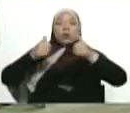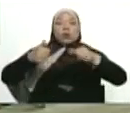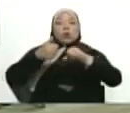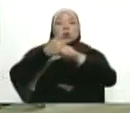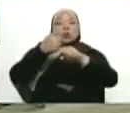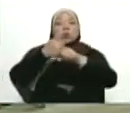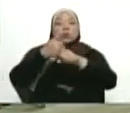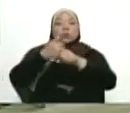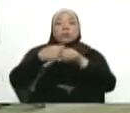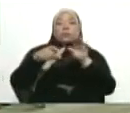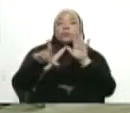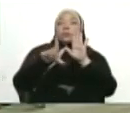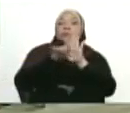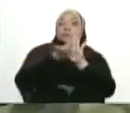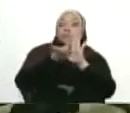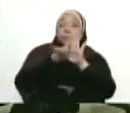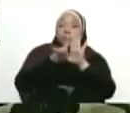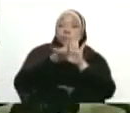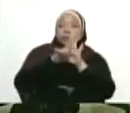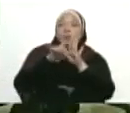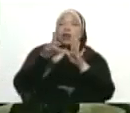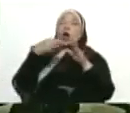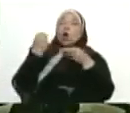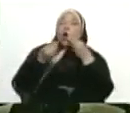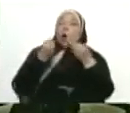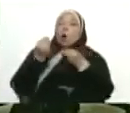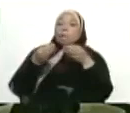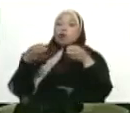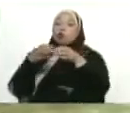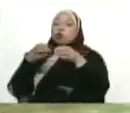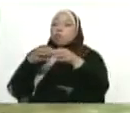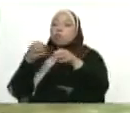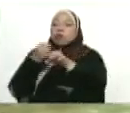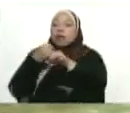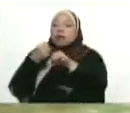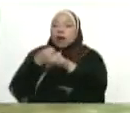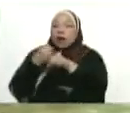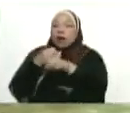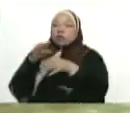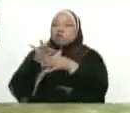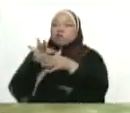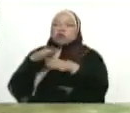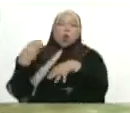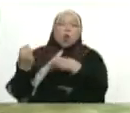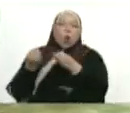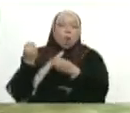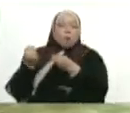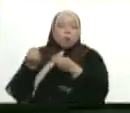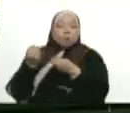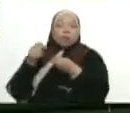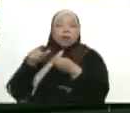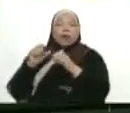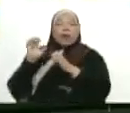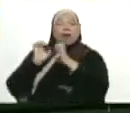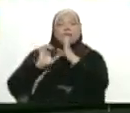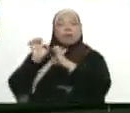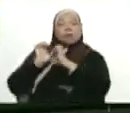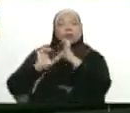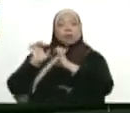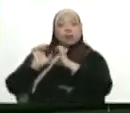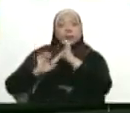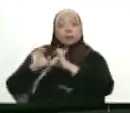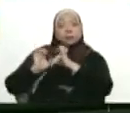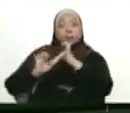evaluación del reglamento respectivo de funcionamiento del comité. También evaluamos, iniciamos la evaluación